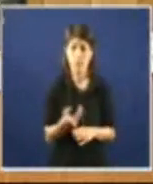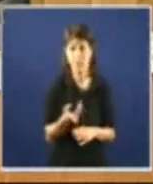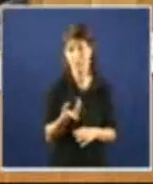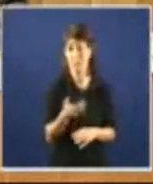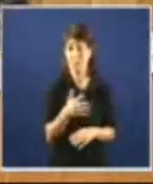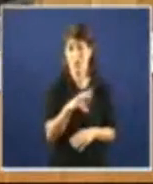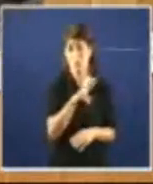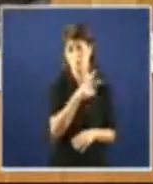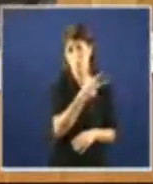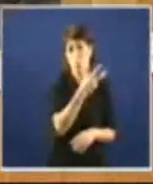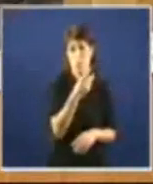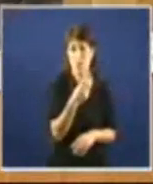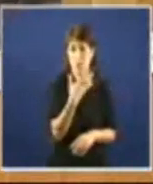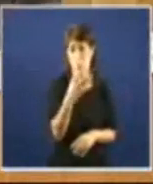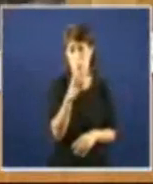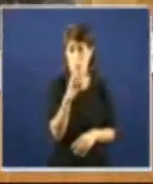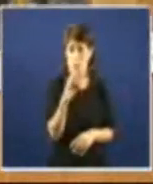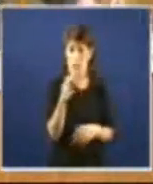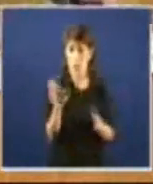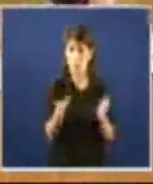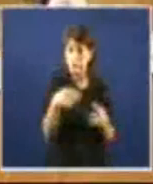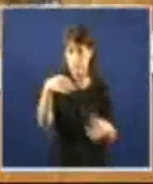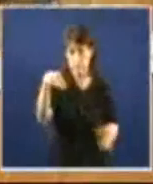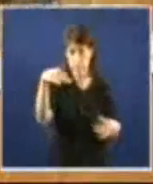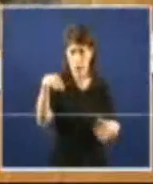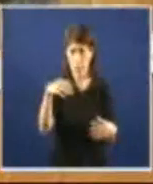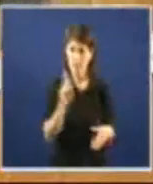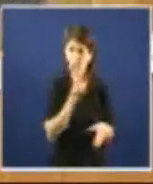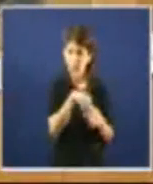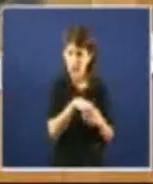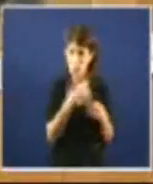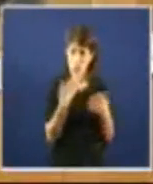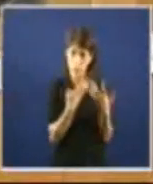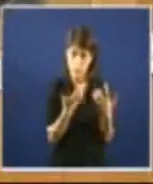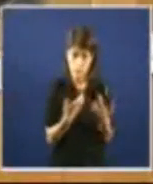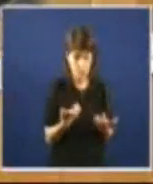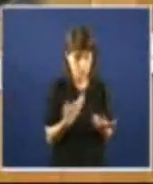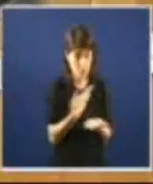250 páginas que non teñen unha só frase que sobre,